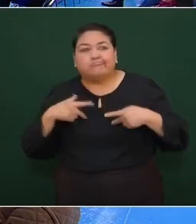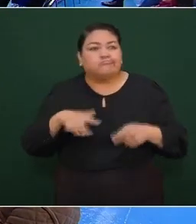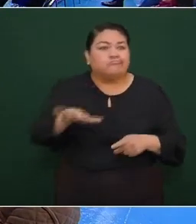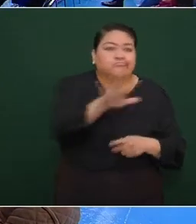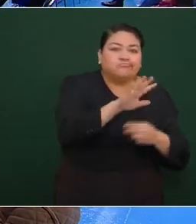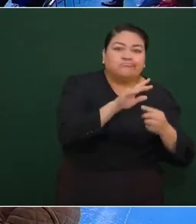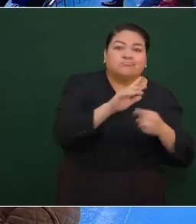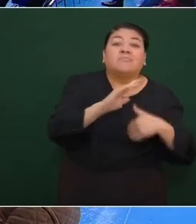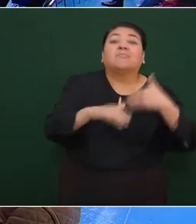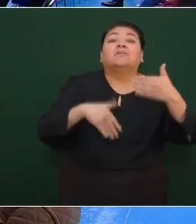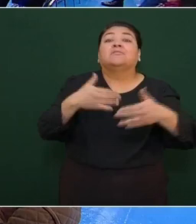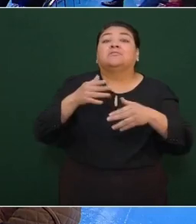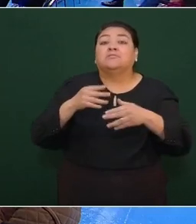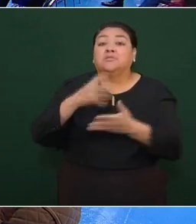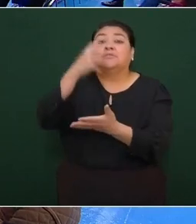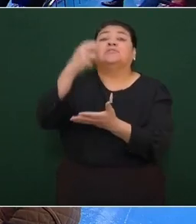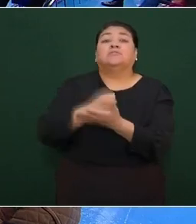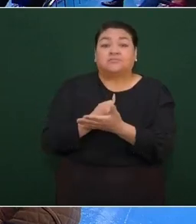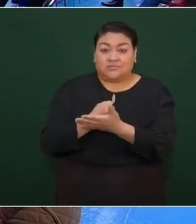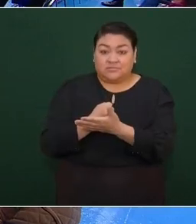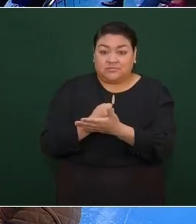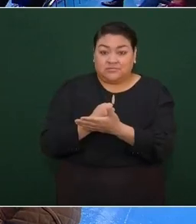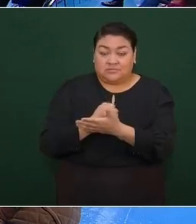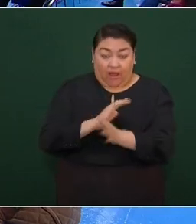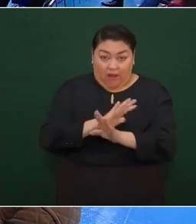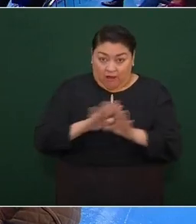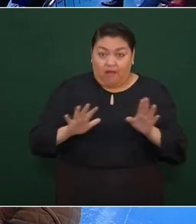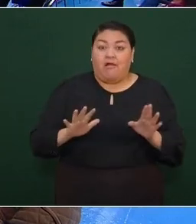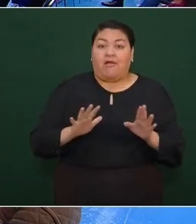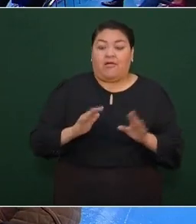luego que ya